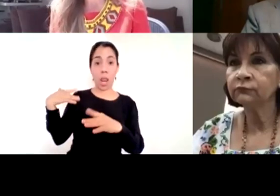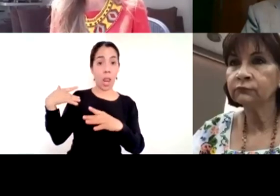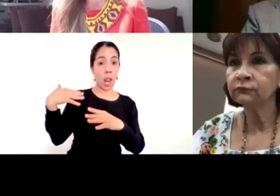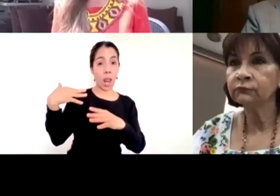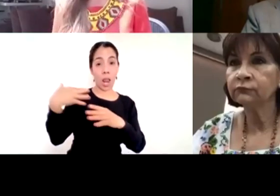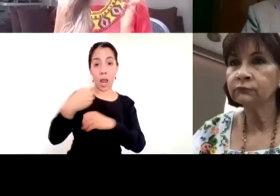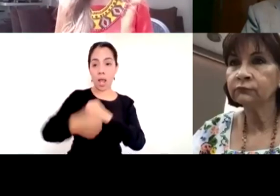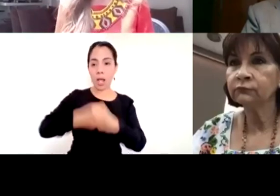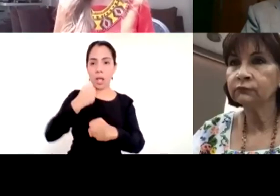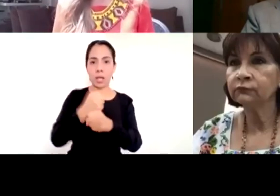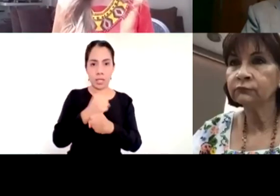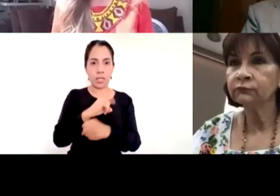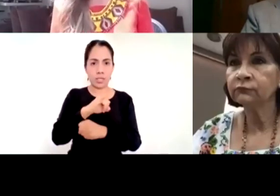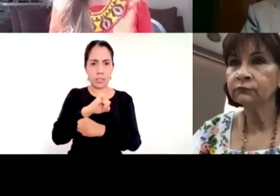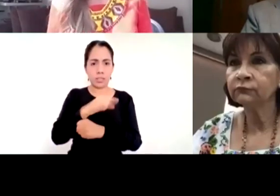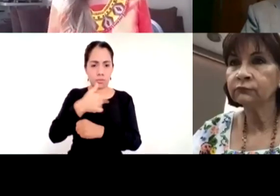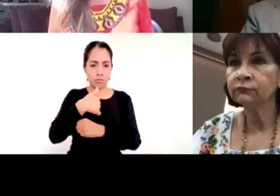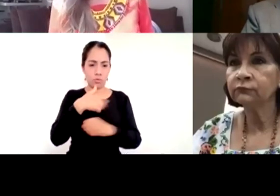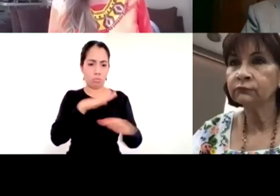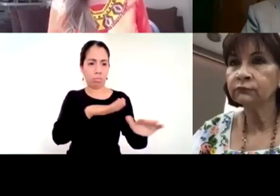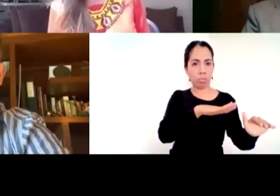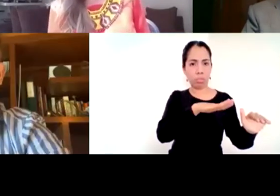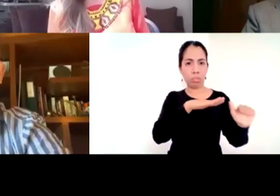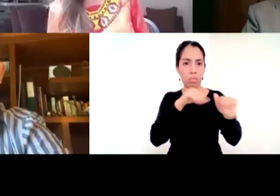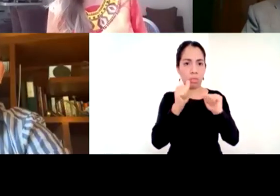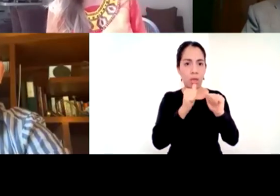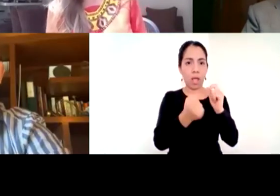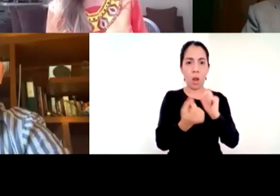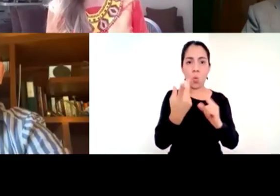escolar. Sí, yo llevo 10 años preocupado por la deserción escolar,